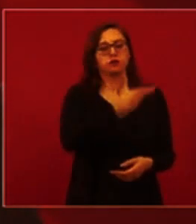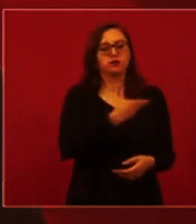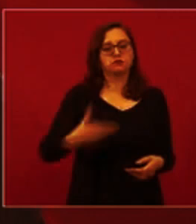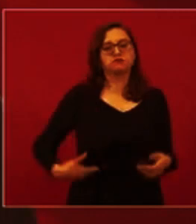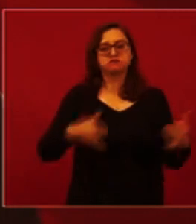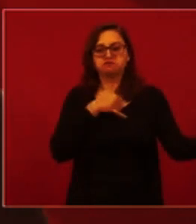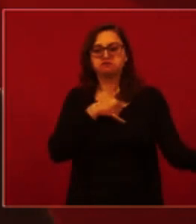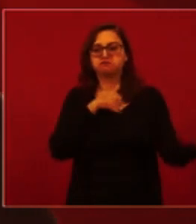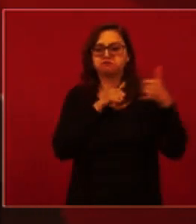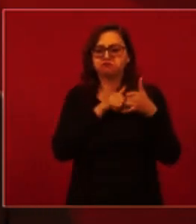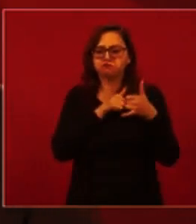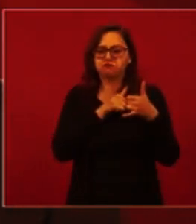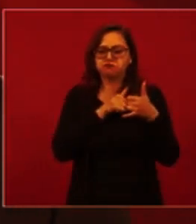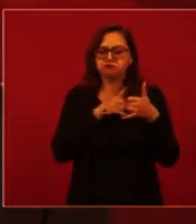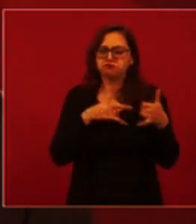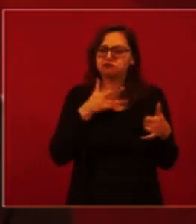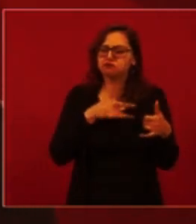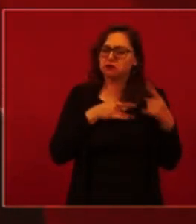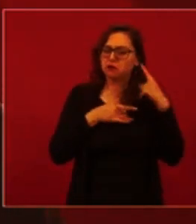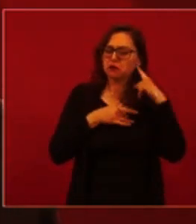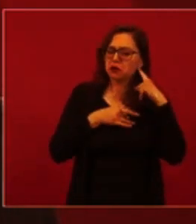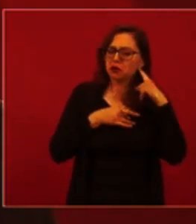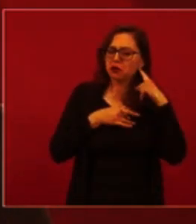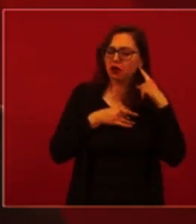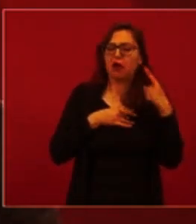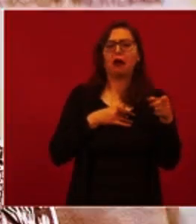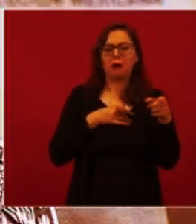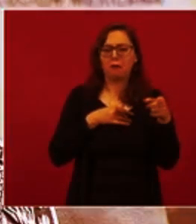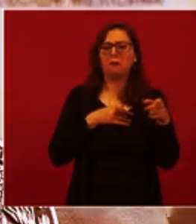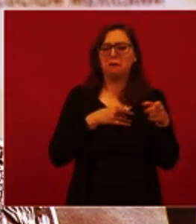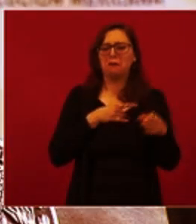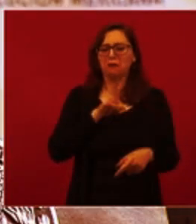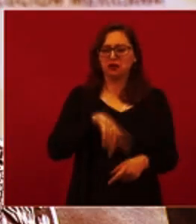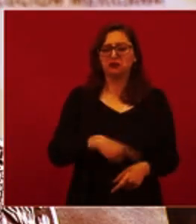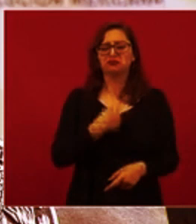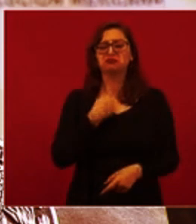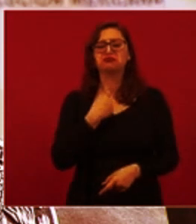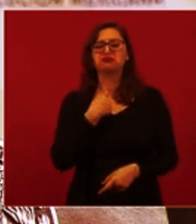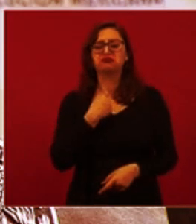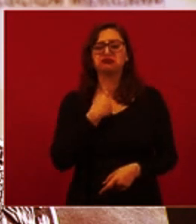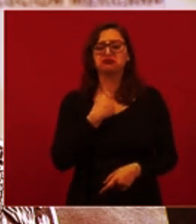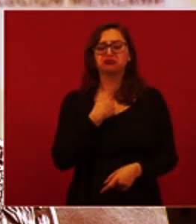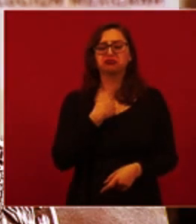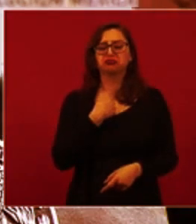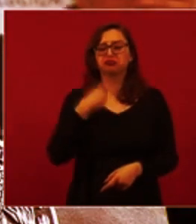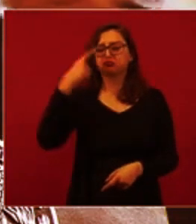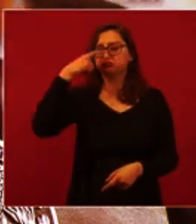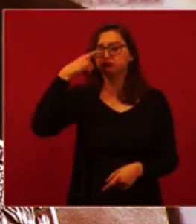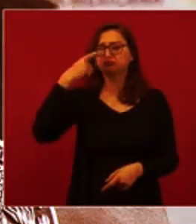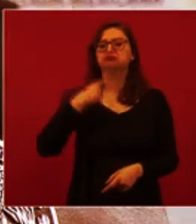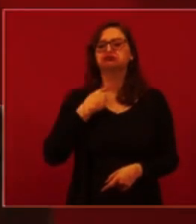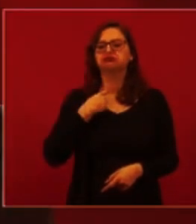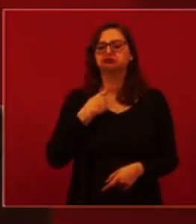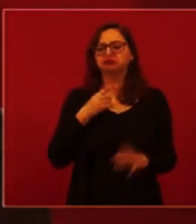noté o el sesgo médico que efectivamente lo que tenía era un proceso de vías respiratorias altas. La